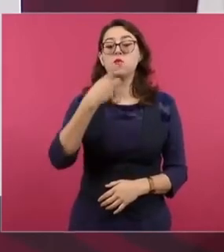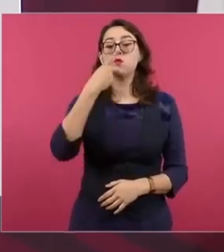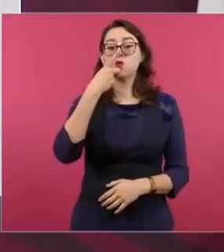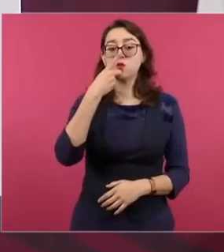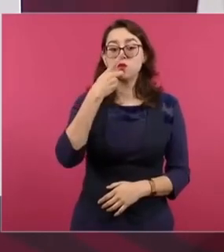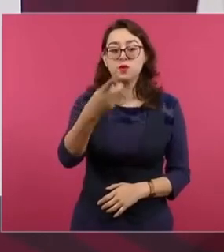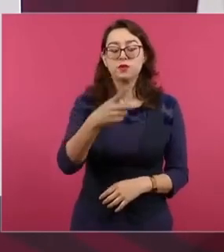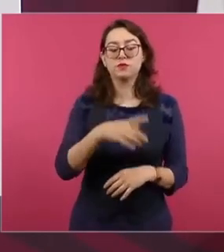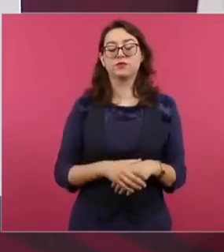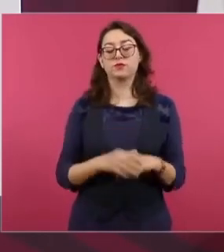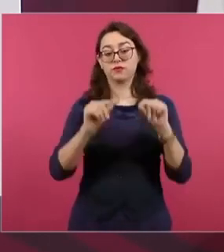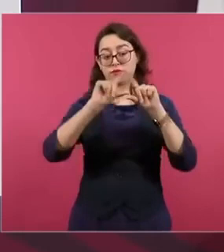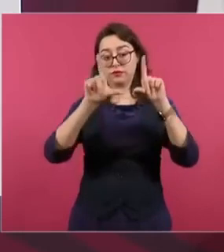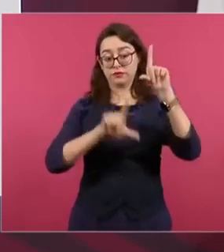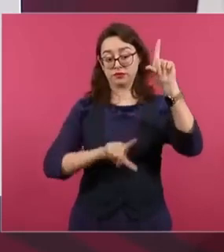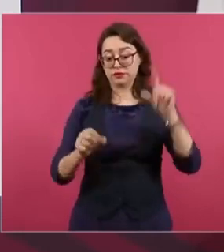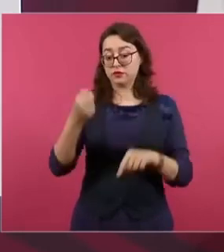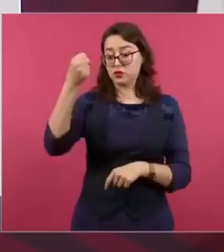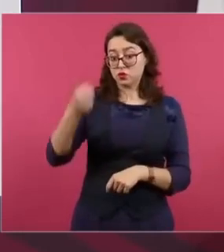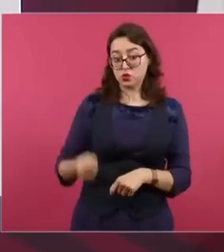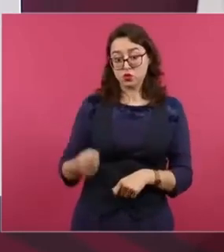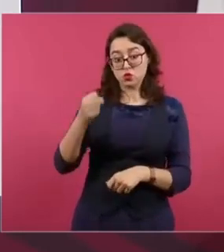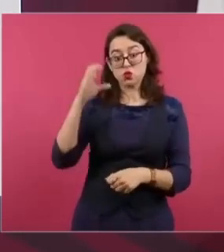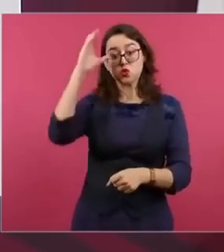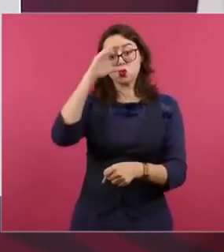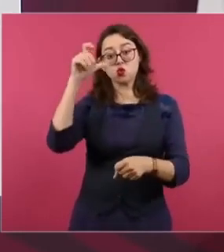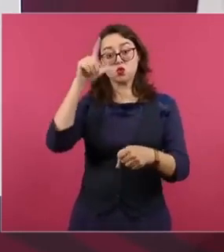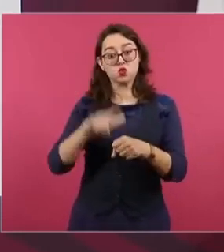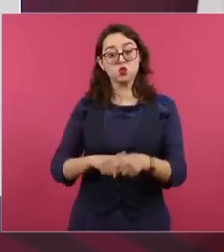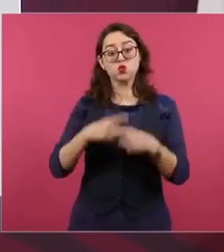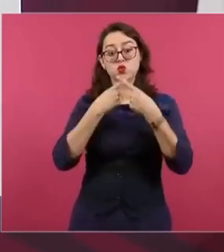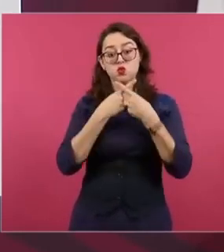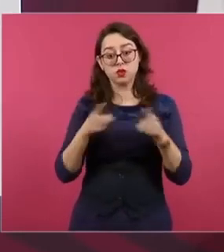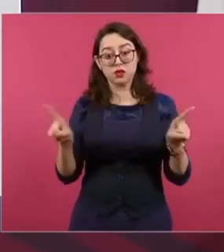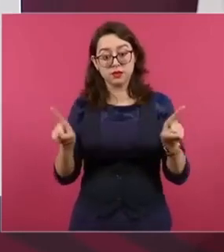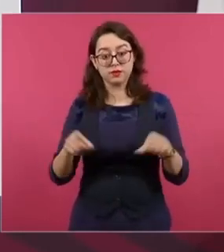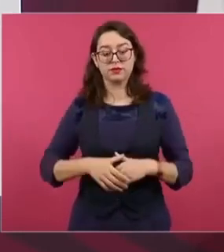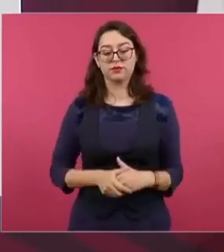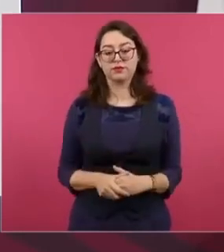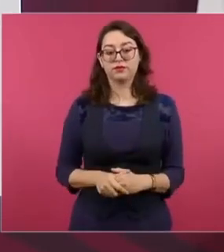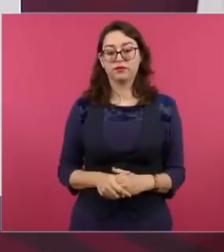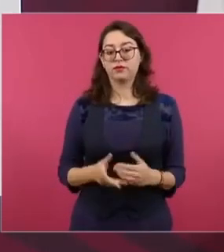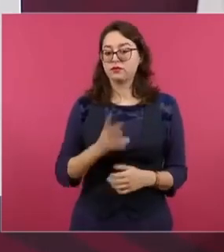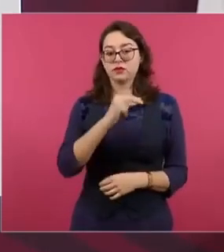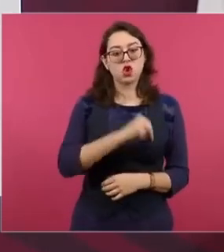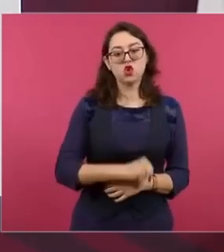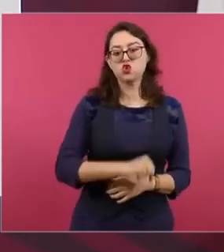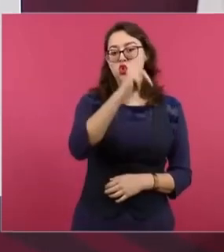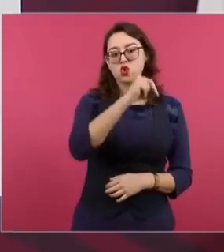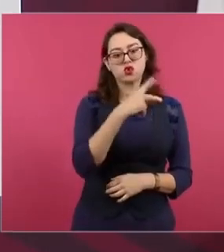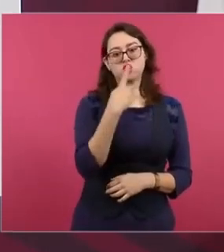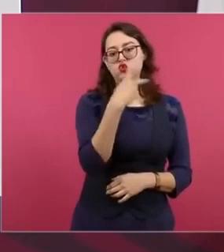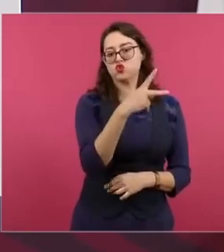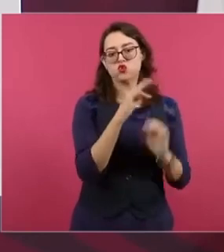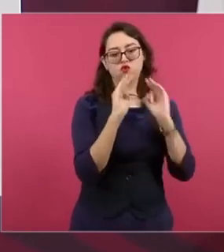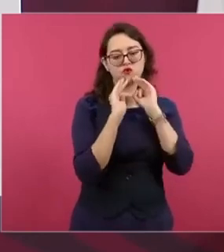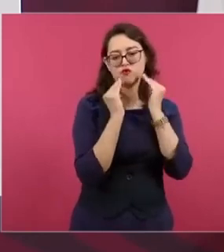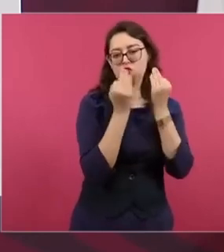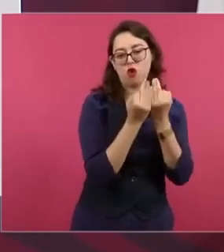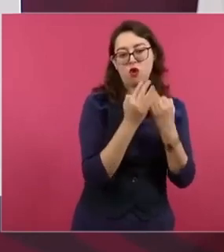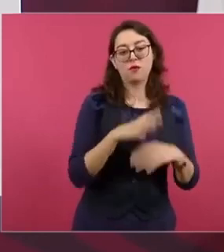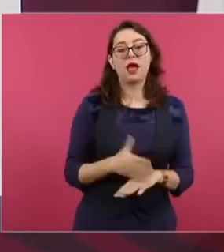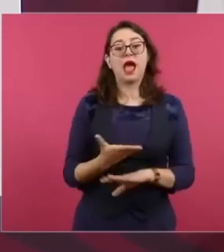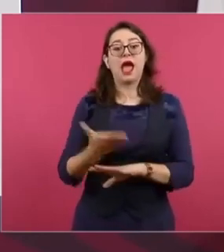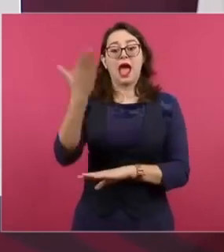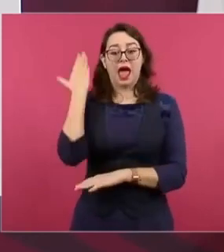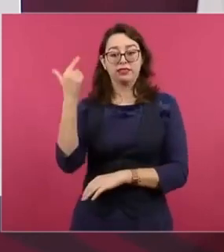distinta en el sureste del país y no podemos aplicar un modelo similar al del norte. Recuerdo cuando trabajaba